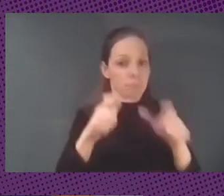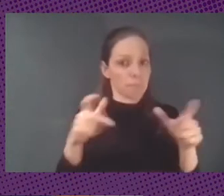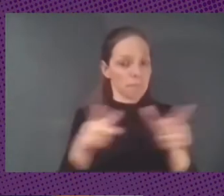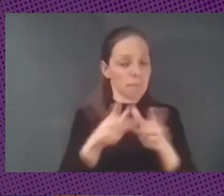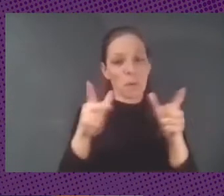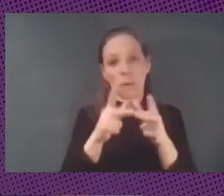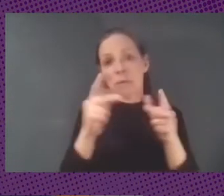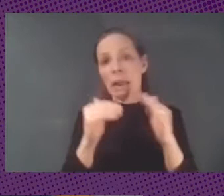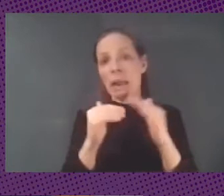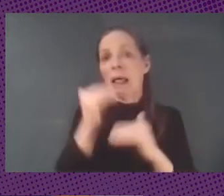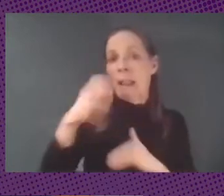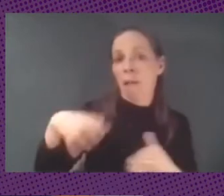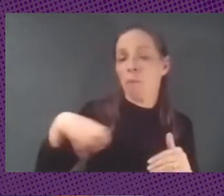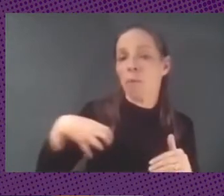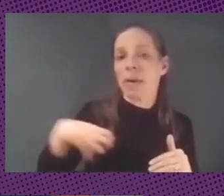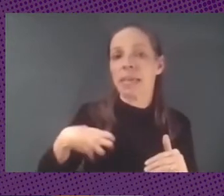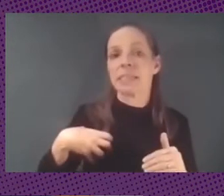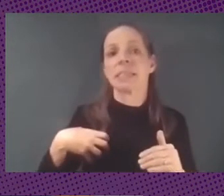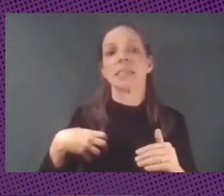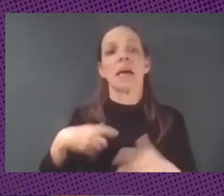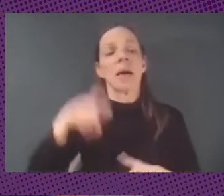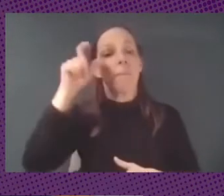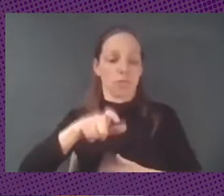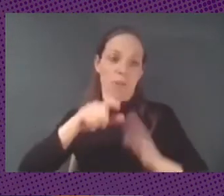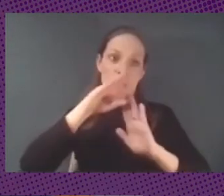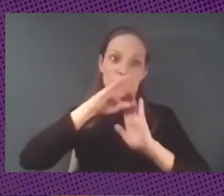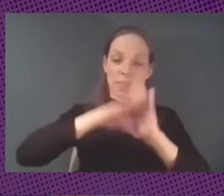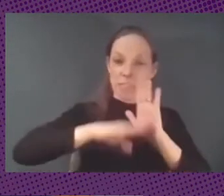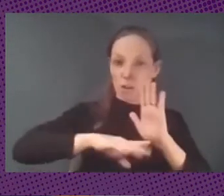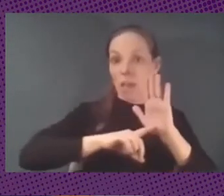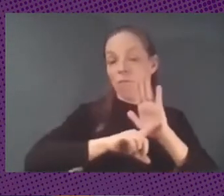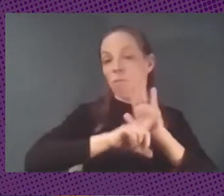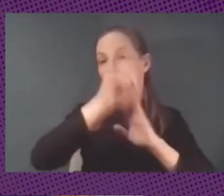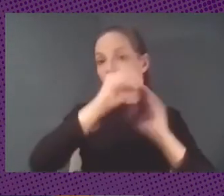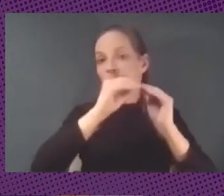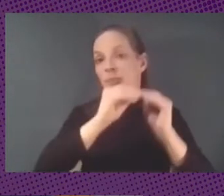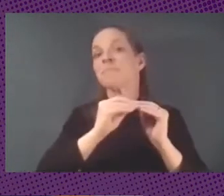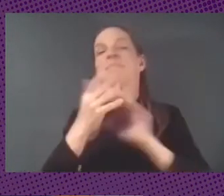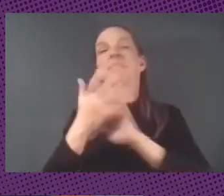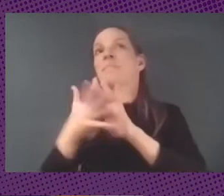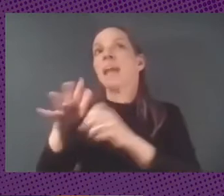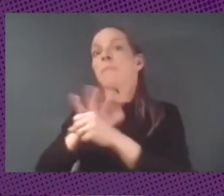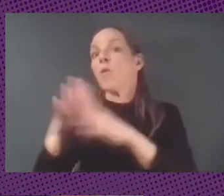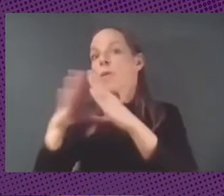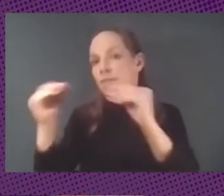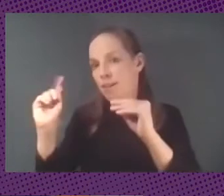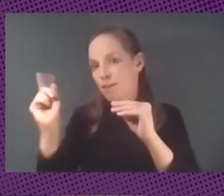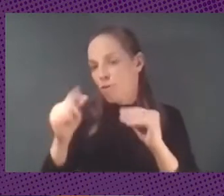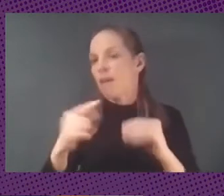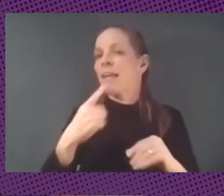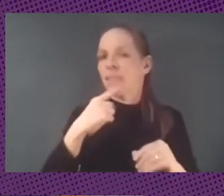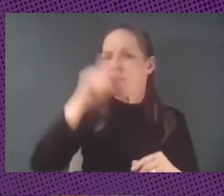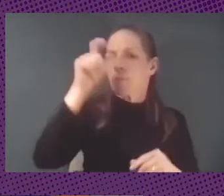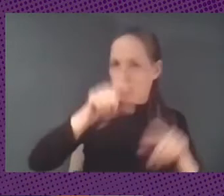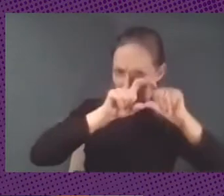representar el desarrollador o el programador no lo hablo en términos universitarios sino el que compone que está en la